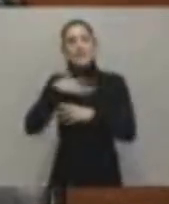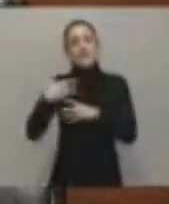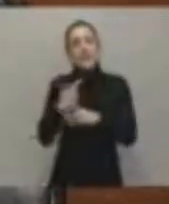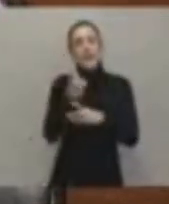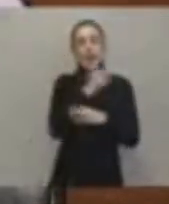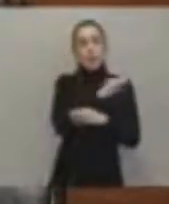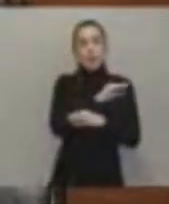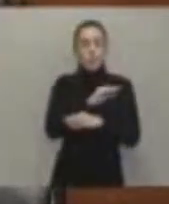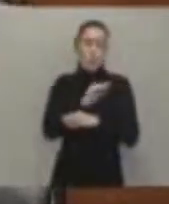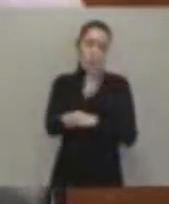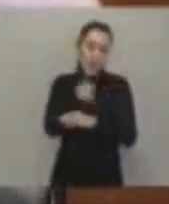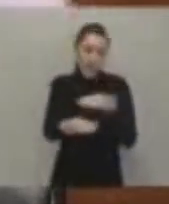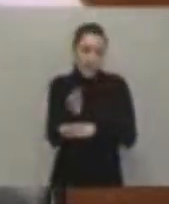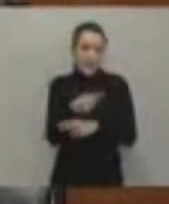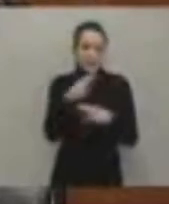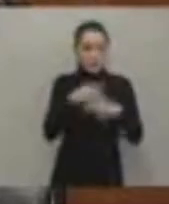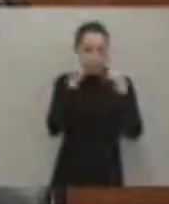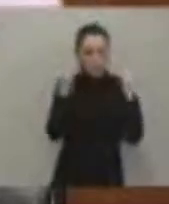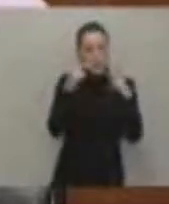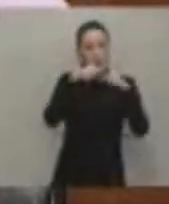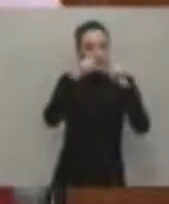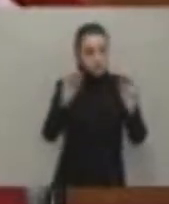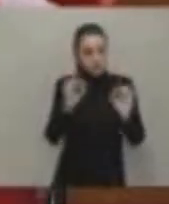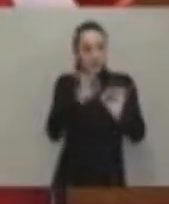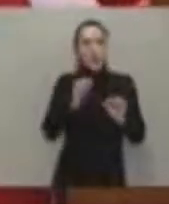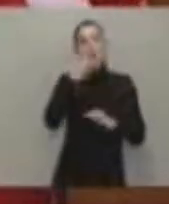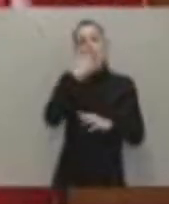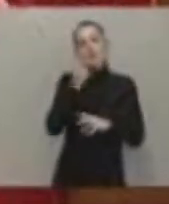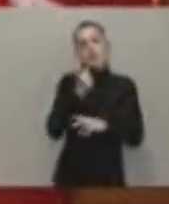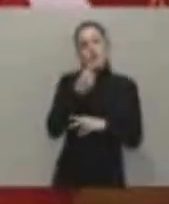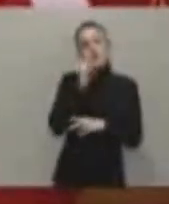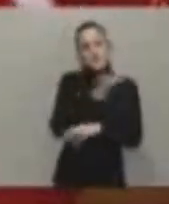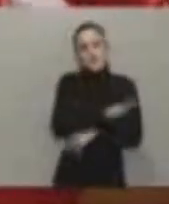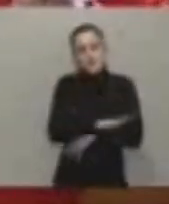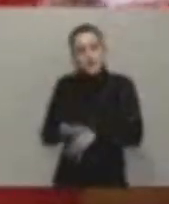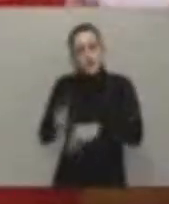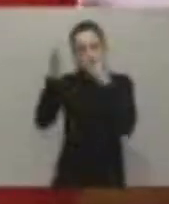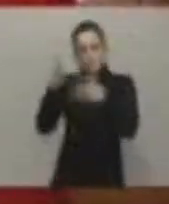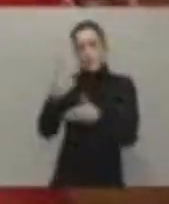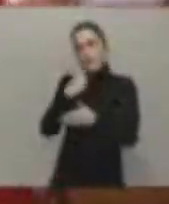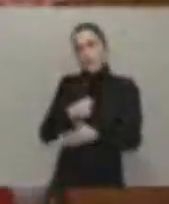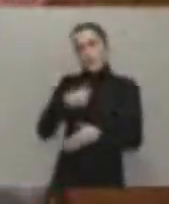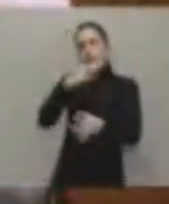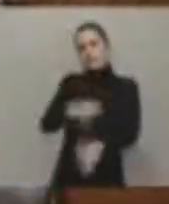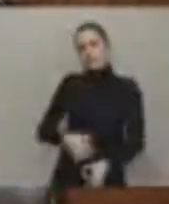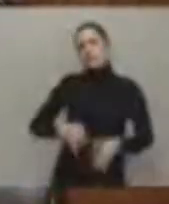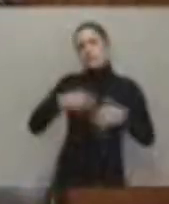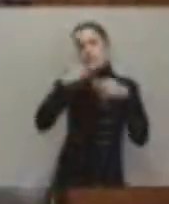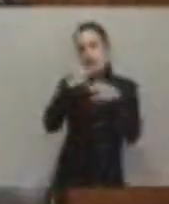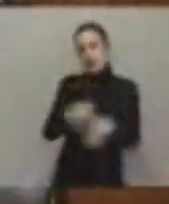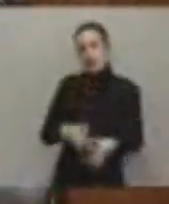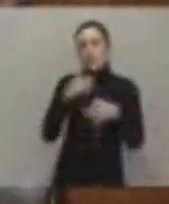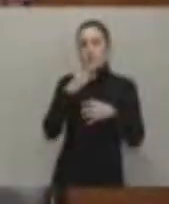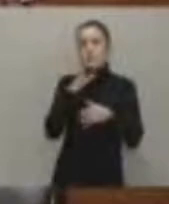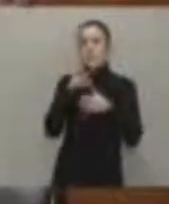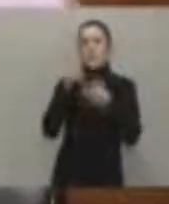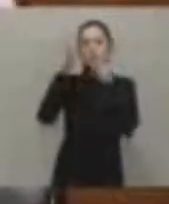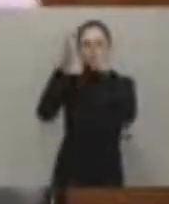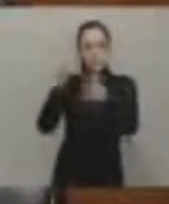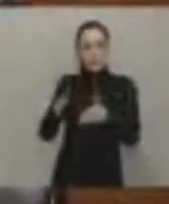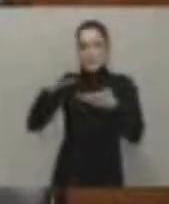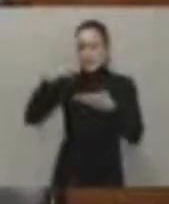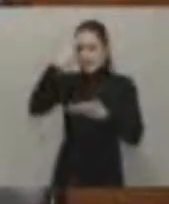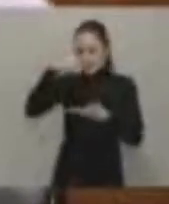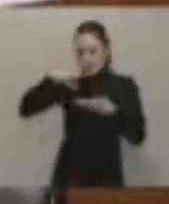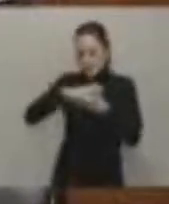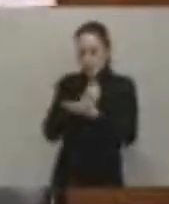Asturias o de escuelas infantiles, como usted me corrige una y otra vez, porque de todo sabe usted, señor presidente, y muy poco